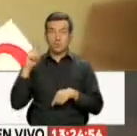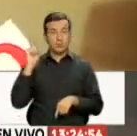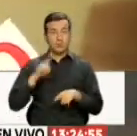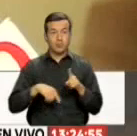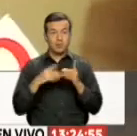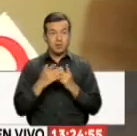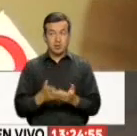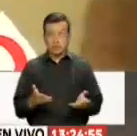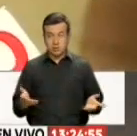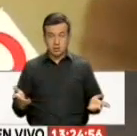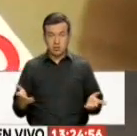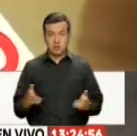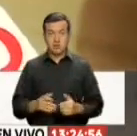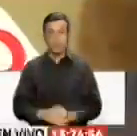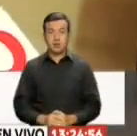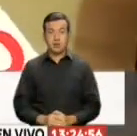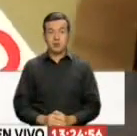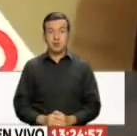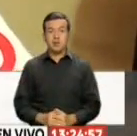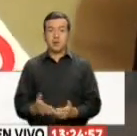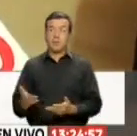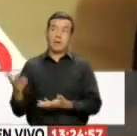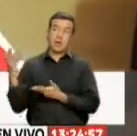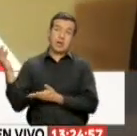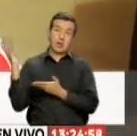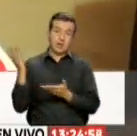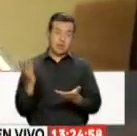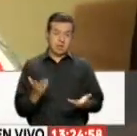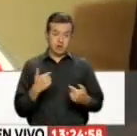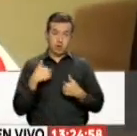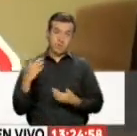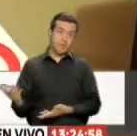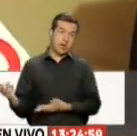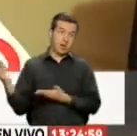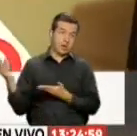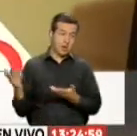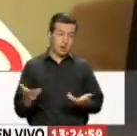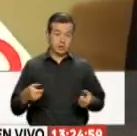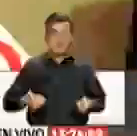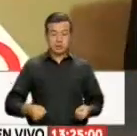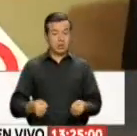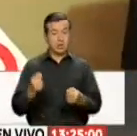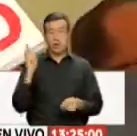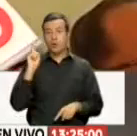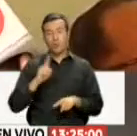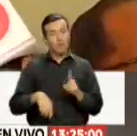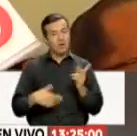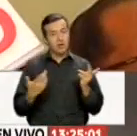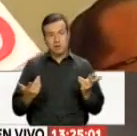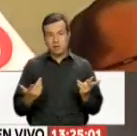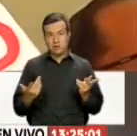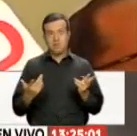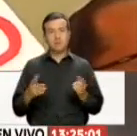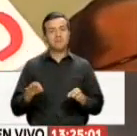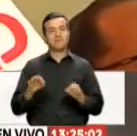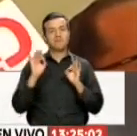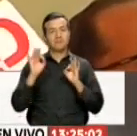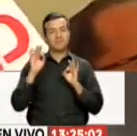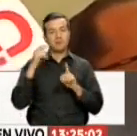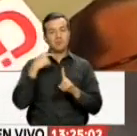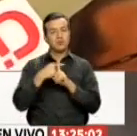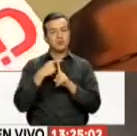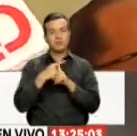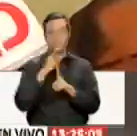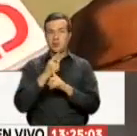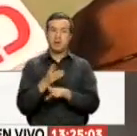peso El peso Mío En las 6 de la rueda Me parece una excelente opción